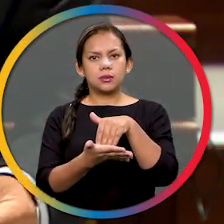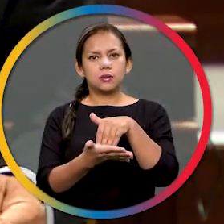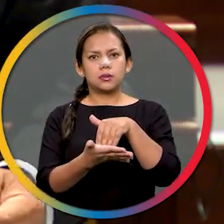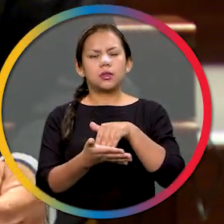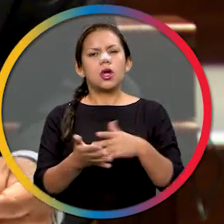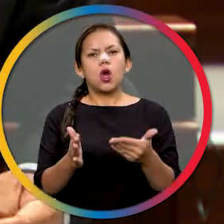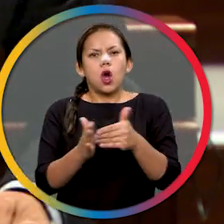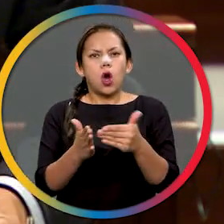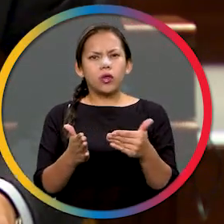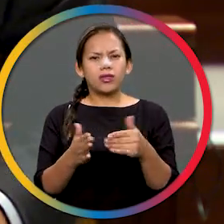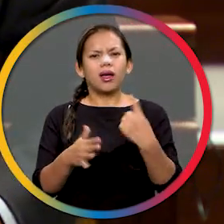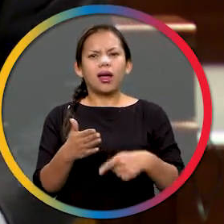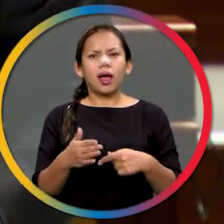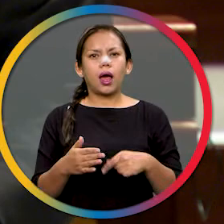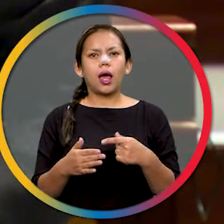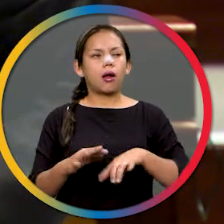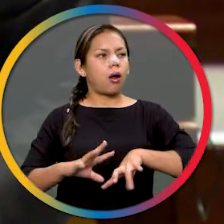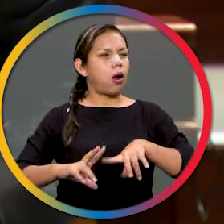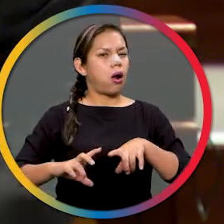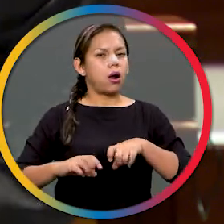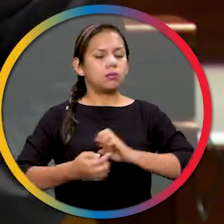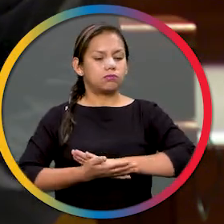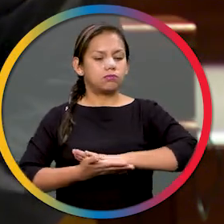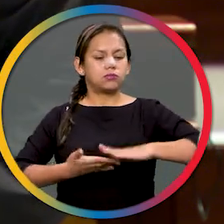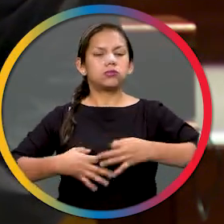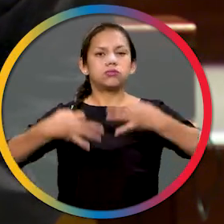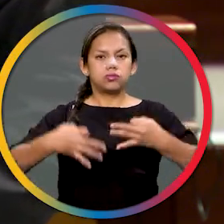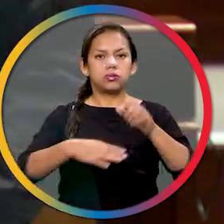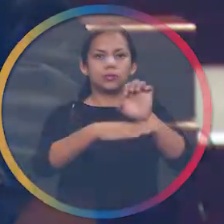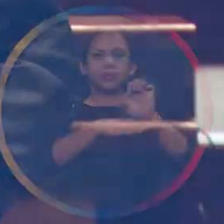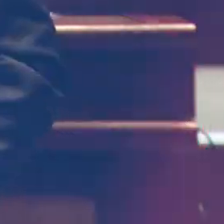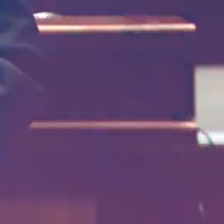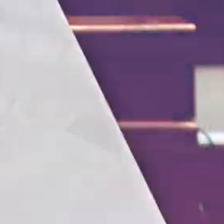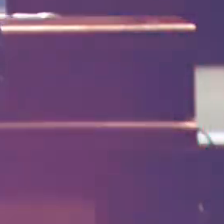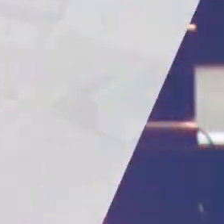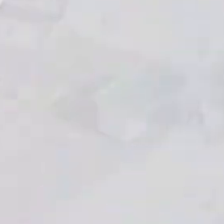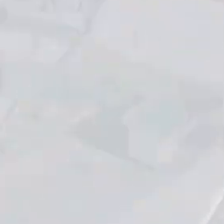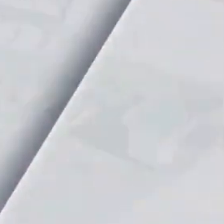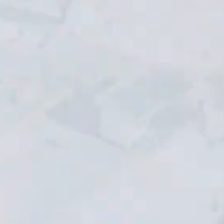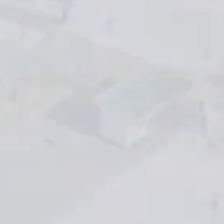lucha contra la impunidad y por la transparencia de nuestra patria.